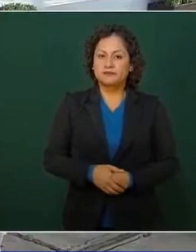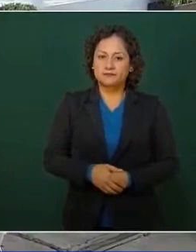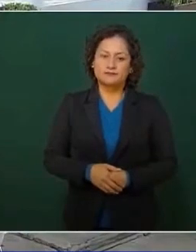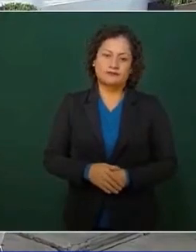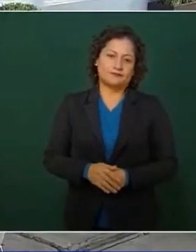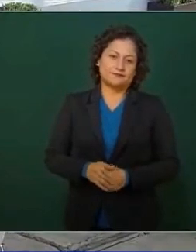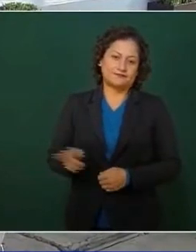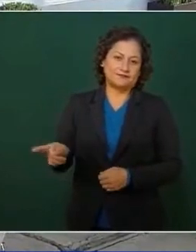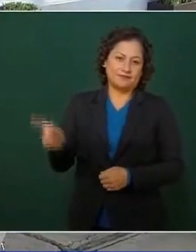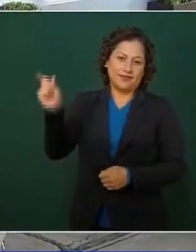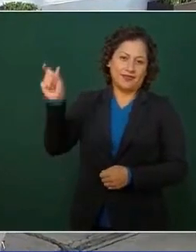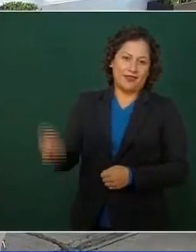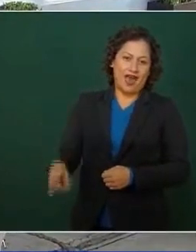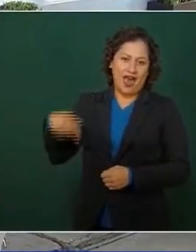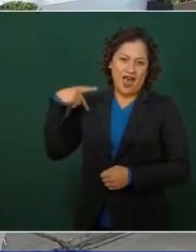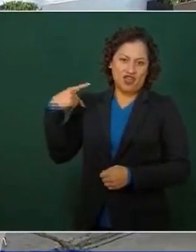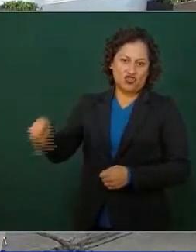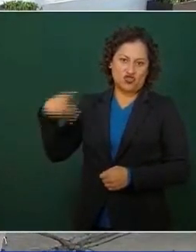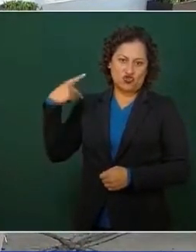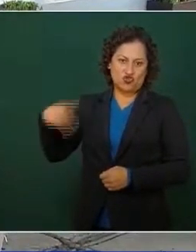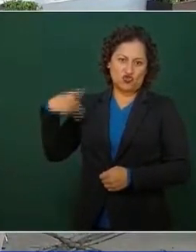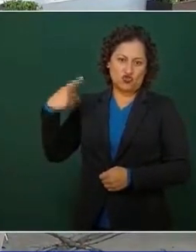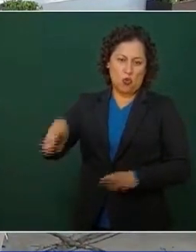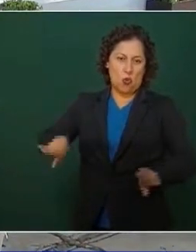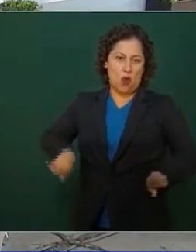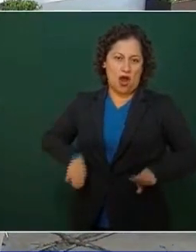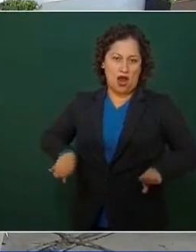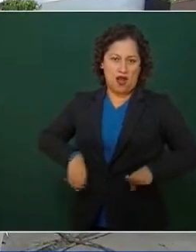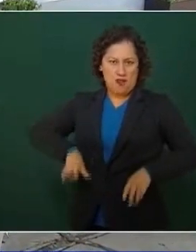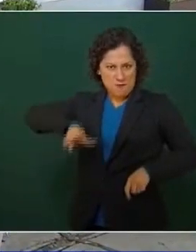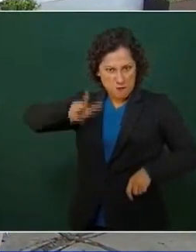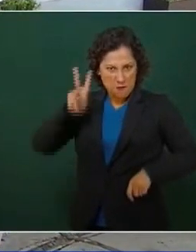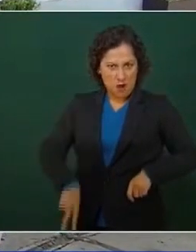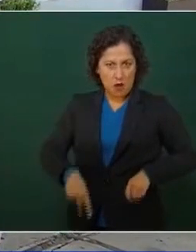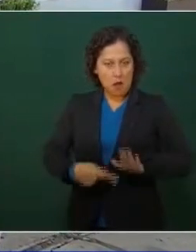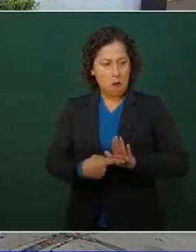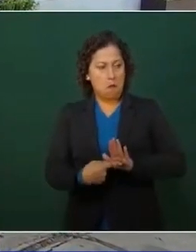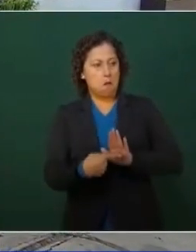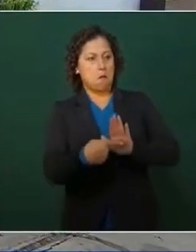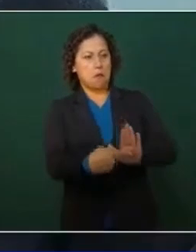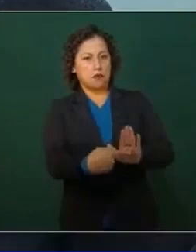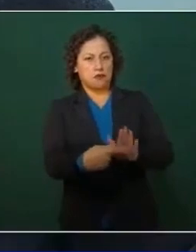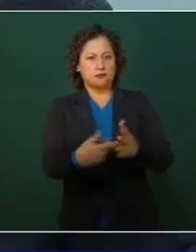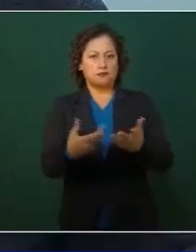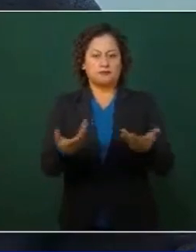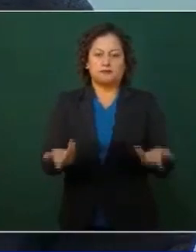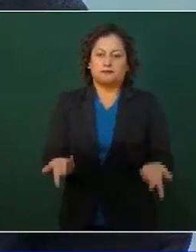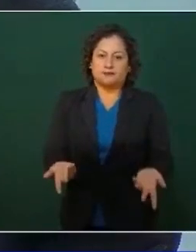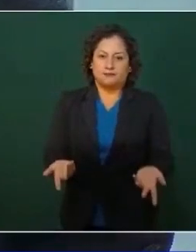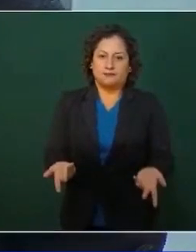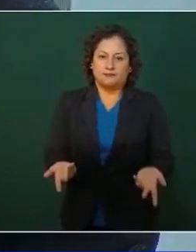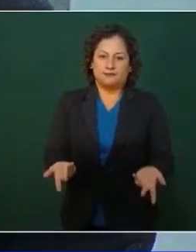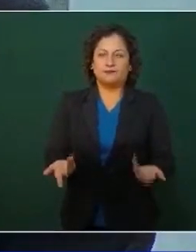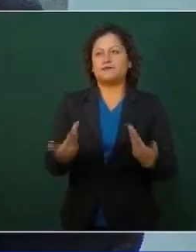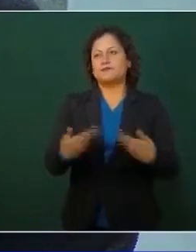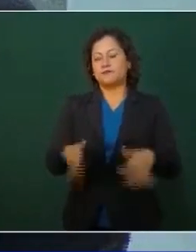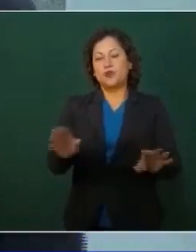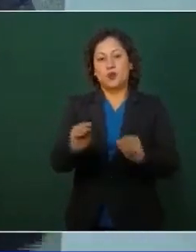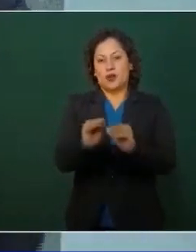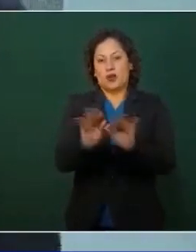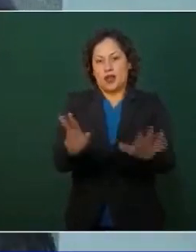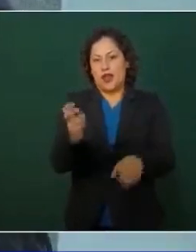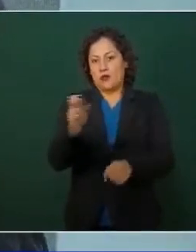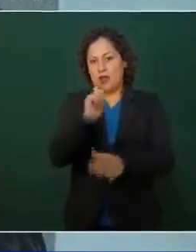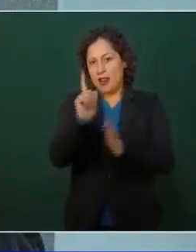el cobre lo que son, pero es una gran hipocresía. Bueno, hace falta una reforma electoral,